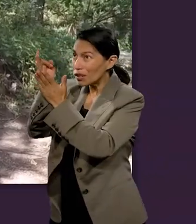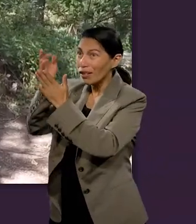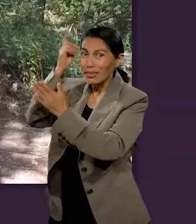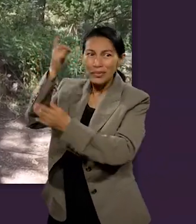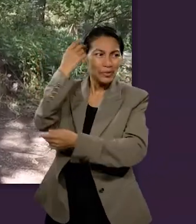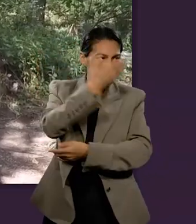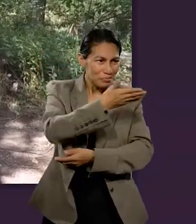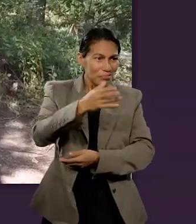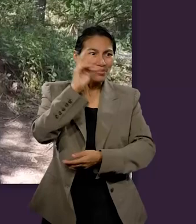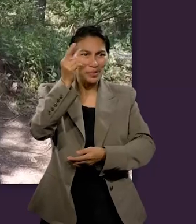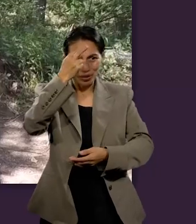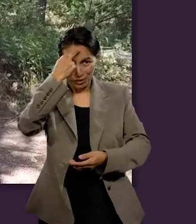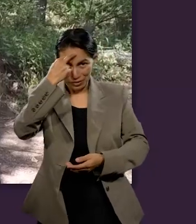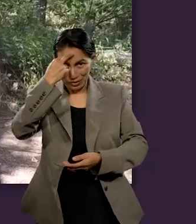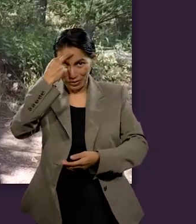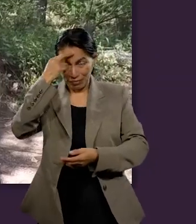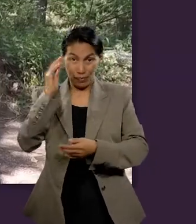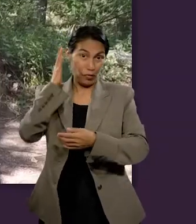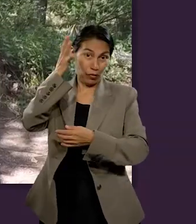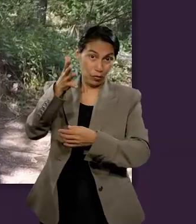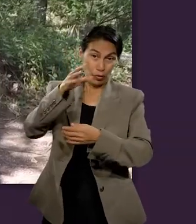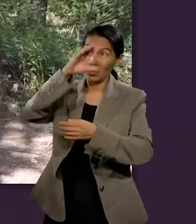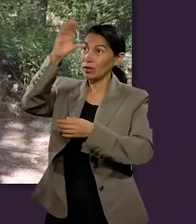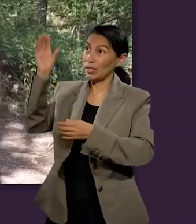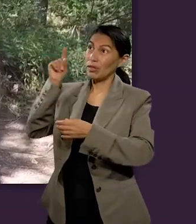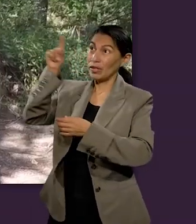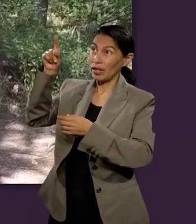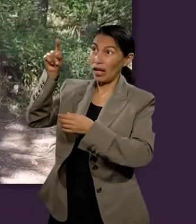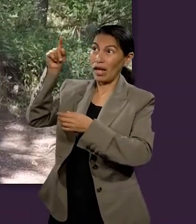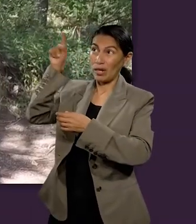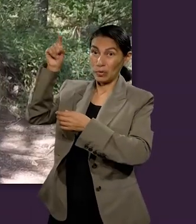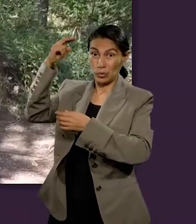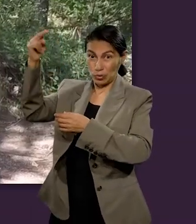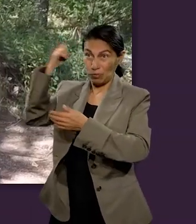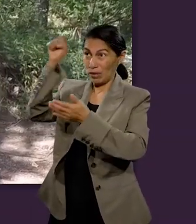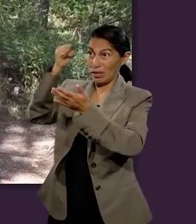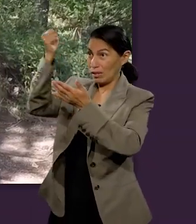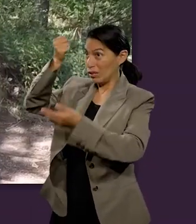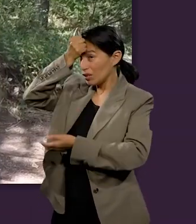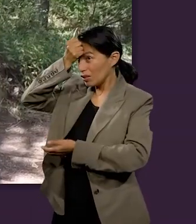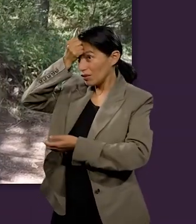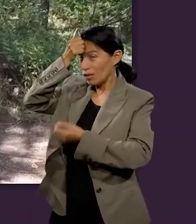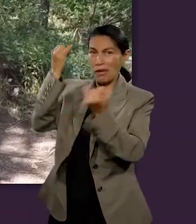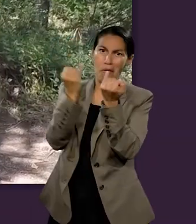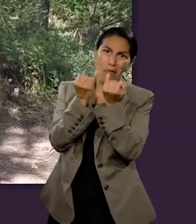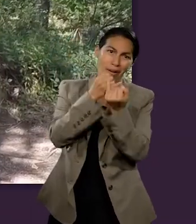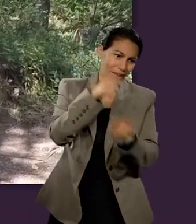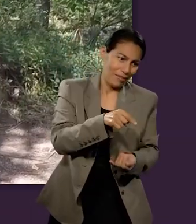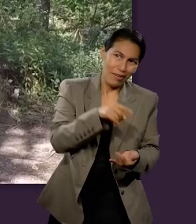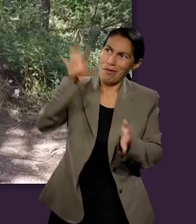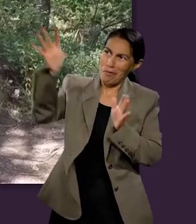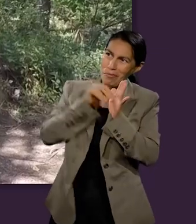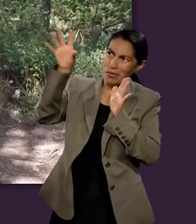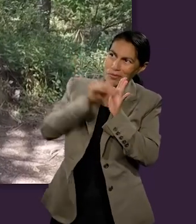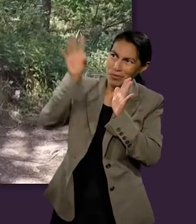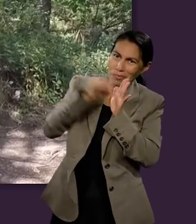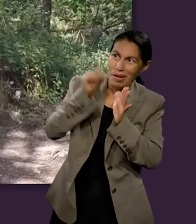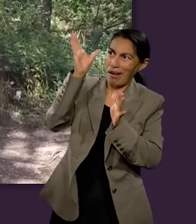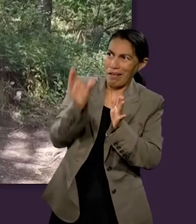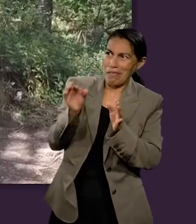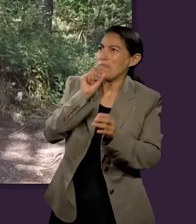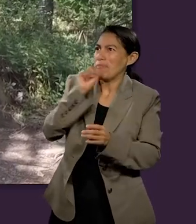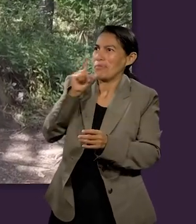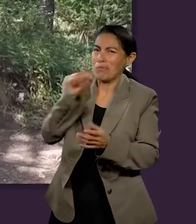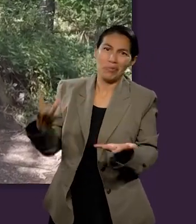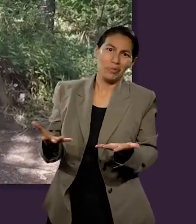se desarrolla en tu ser. Dios reconoce a los que son suyos. El nombre de Dios estará en tu frente en el